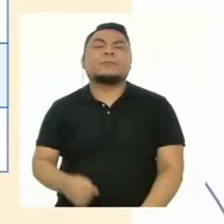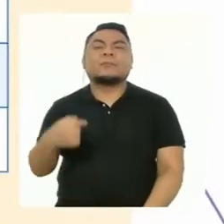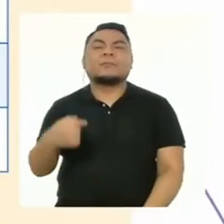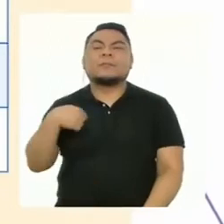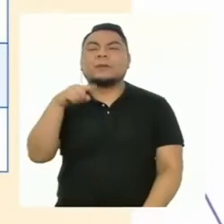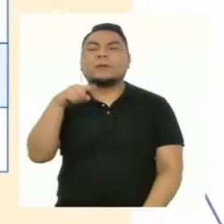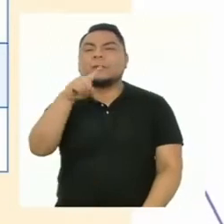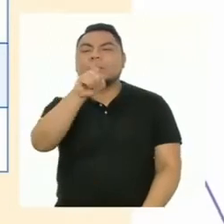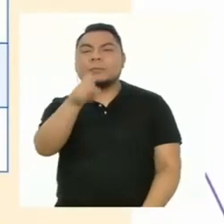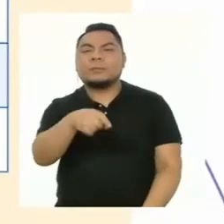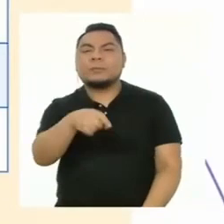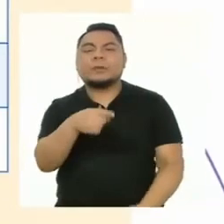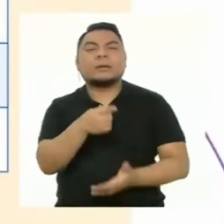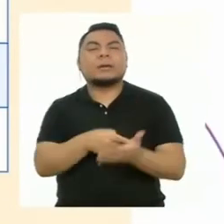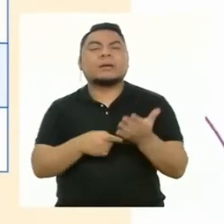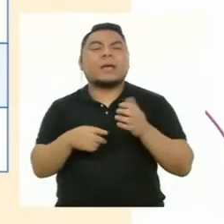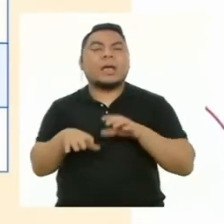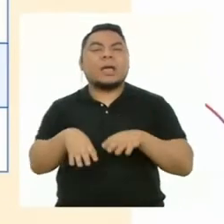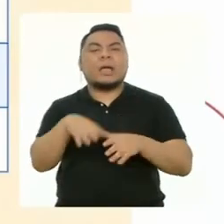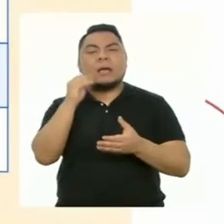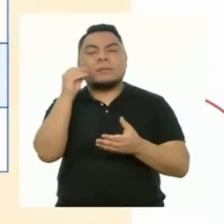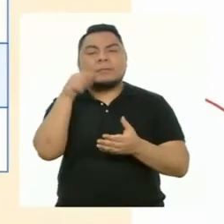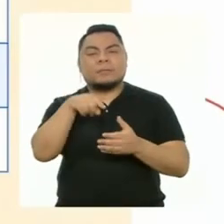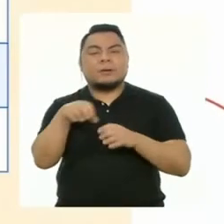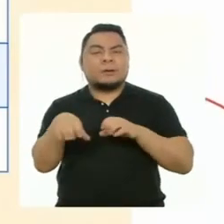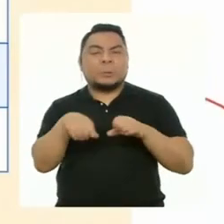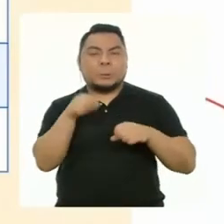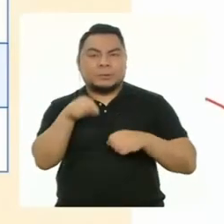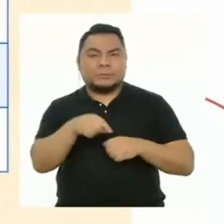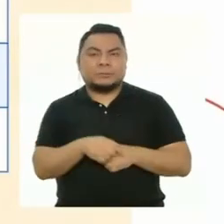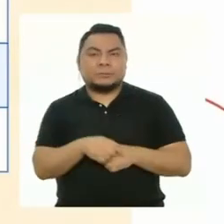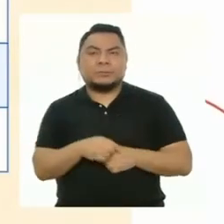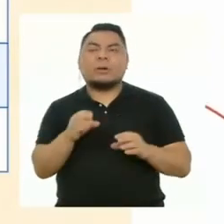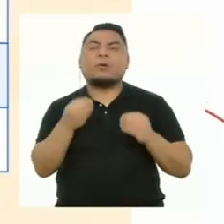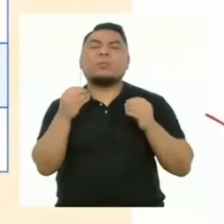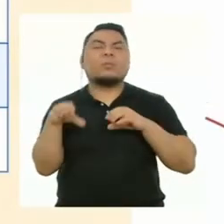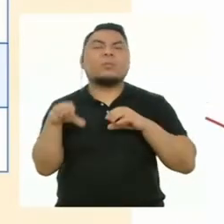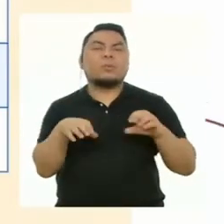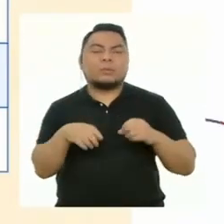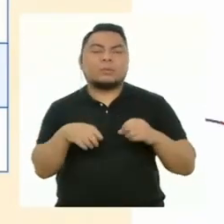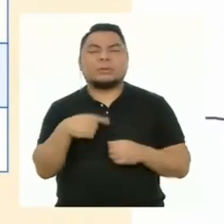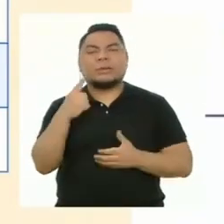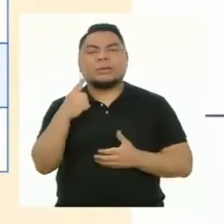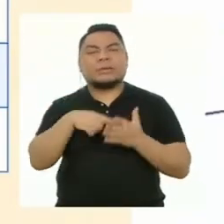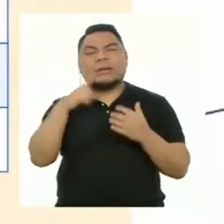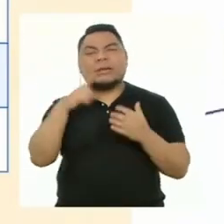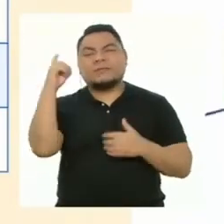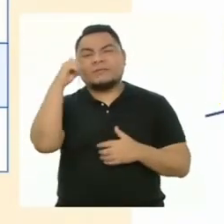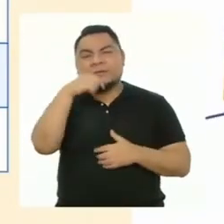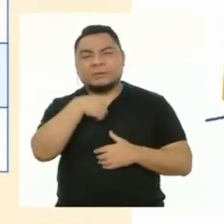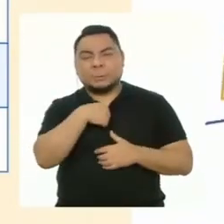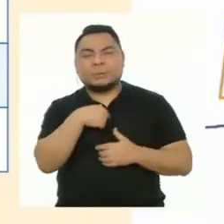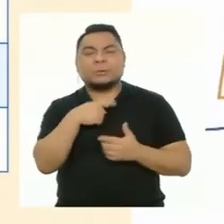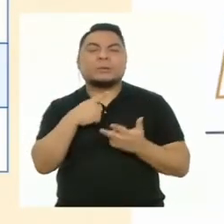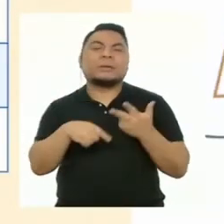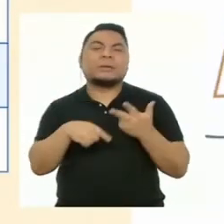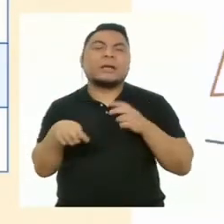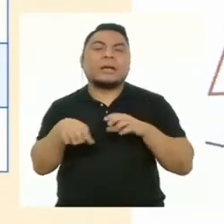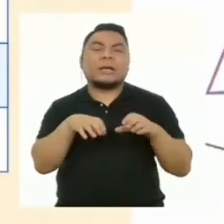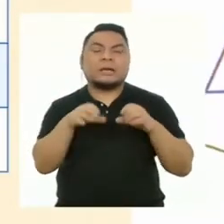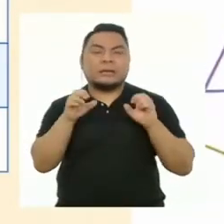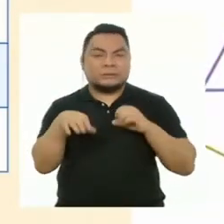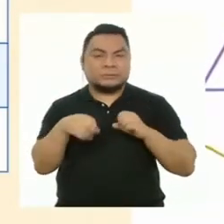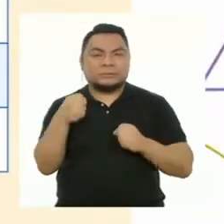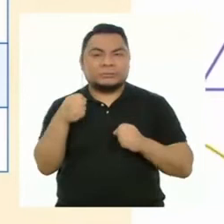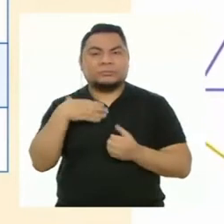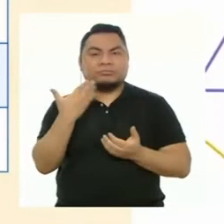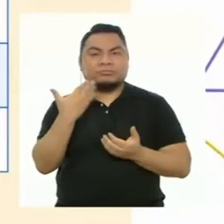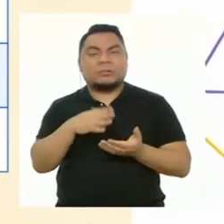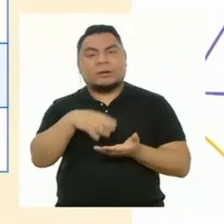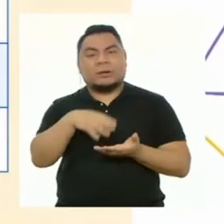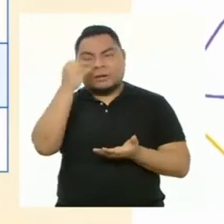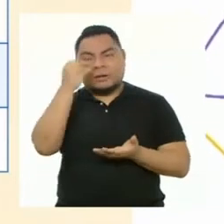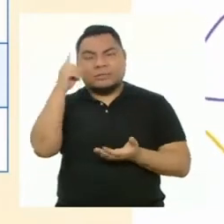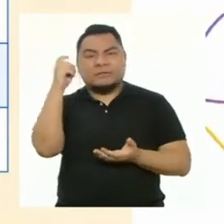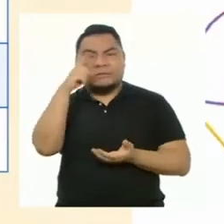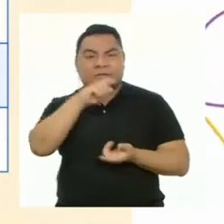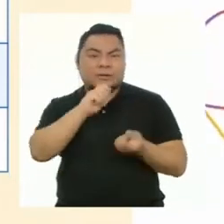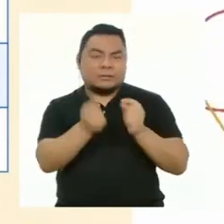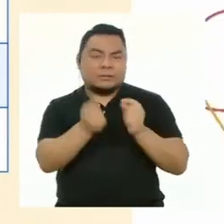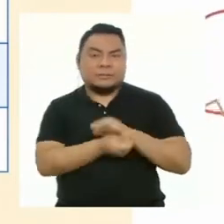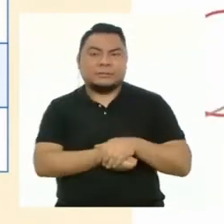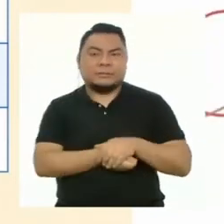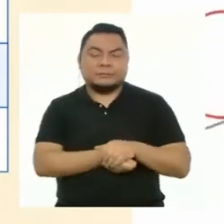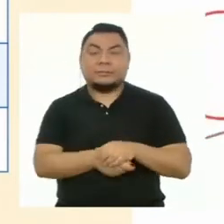Preguntas. ¿Qué aprendí al realizar este producto? ¿Cómo lo hice? ¿Qué dificultades tuve? ¿Qué acciones debo realizar para superar mis